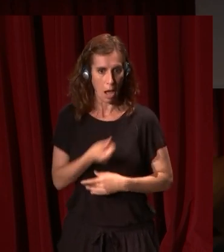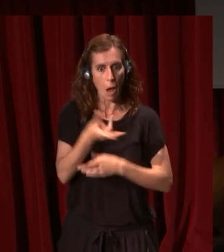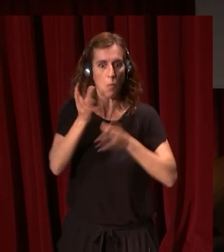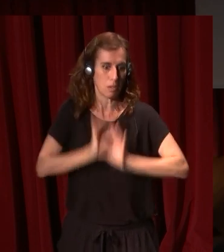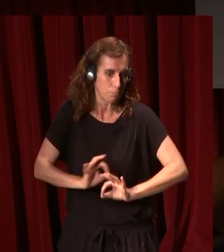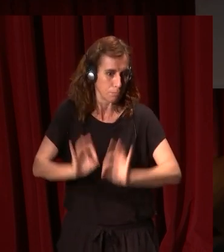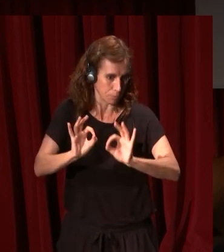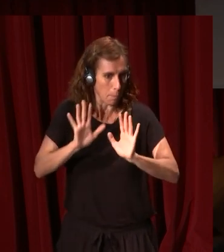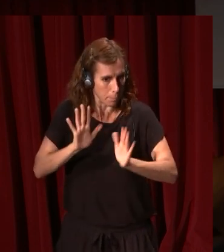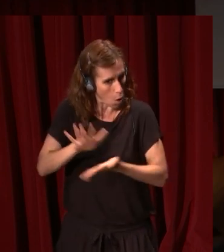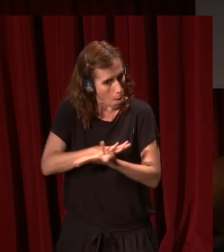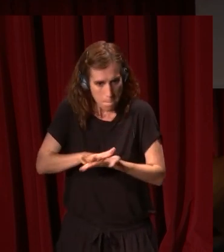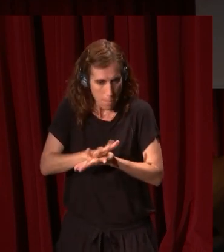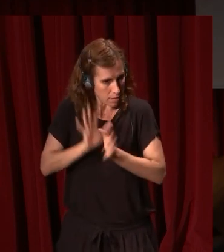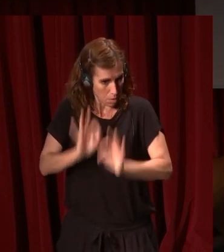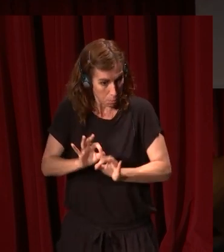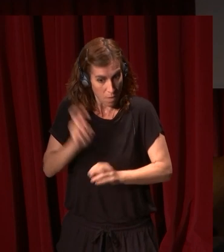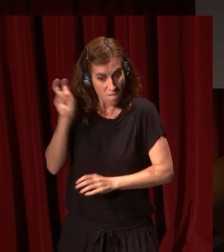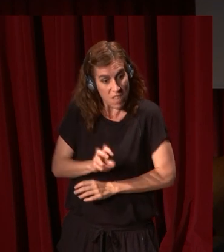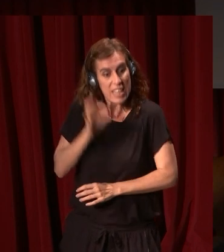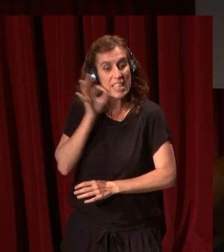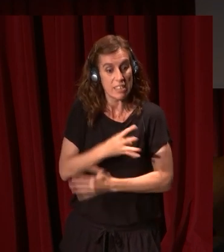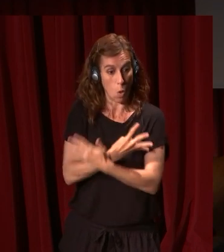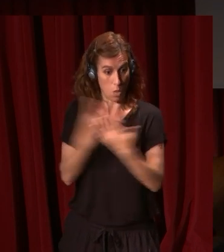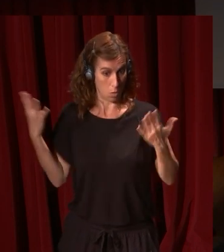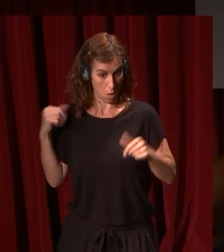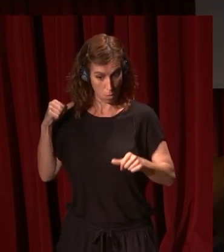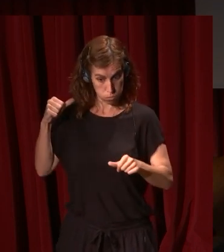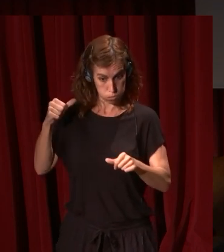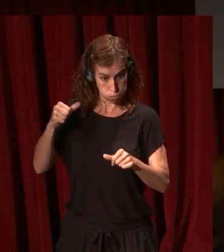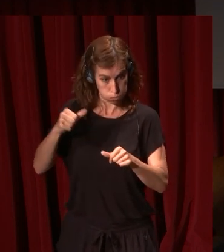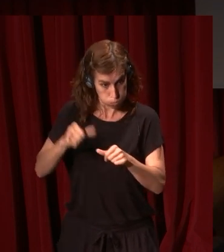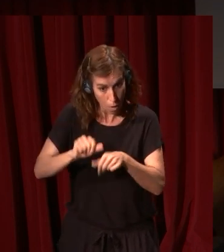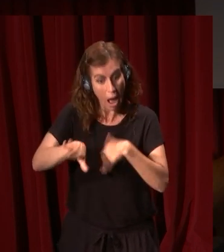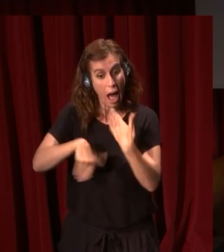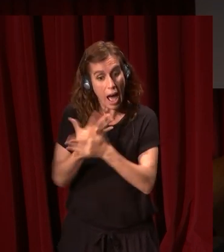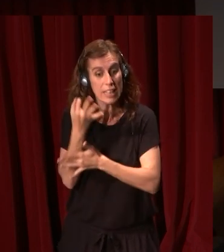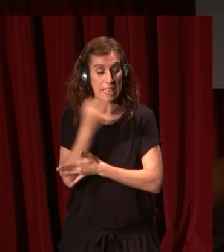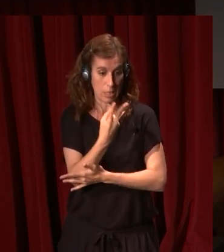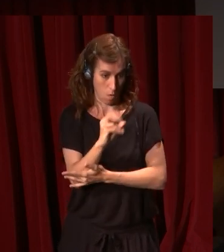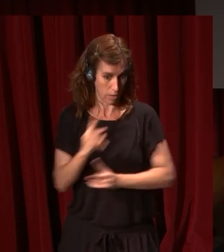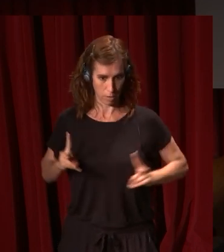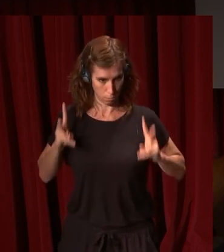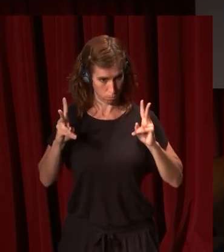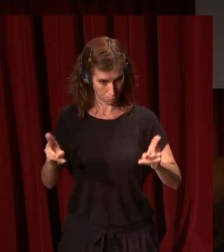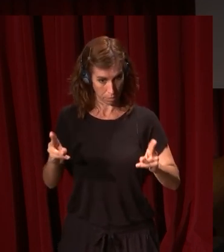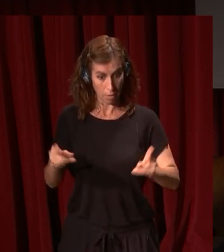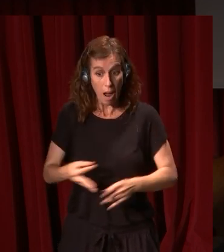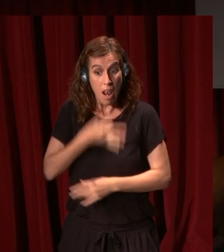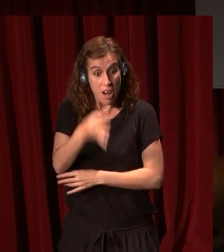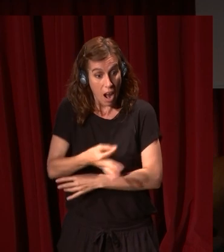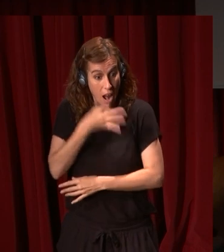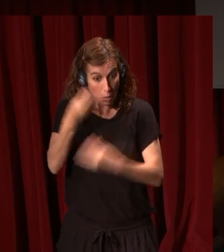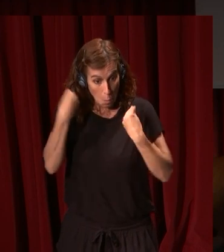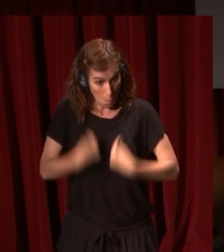básicamente es así, es del siglo XIX y ha durado todo el siglo XIX y gran parte del siglo XX. Ese relato, como